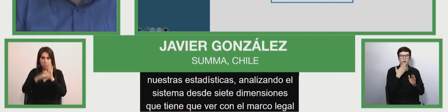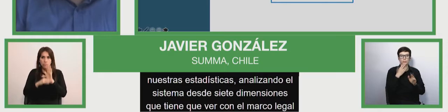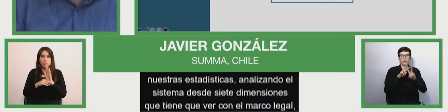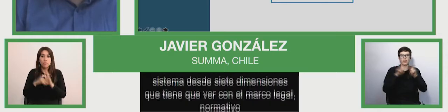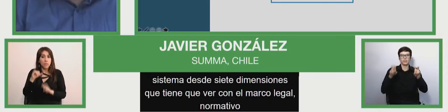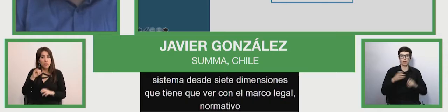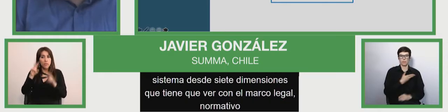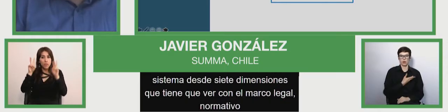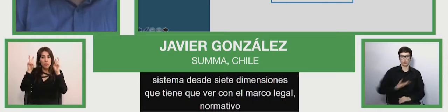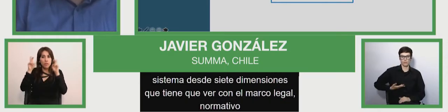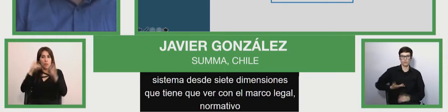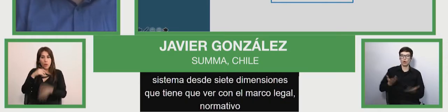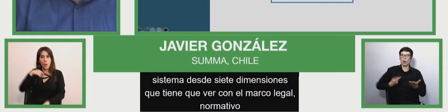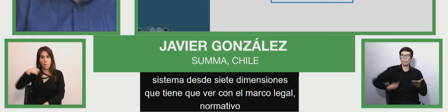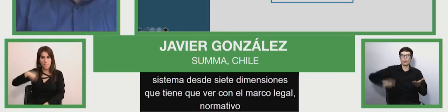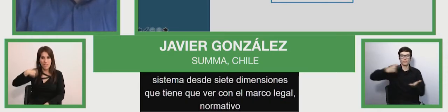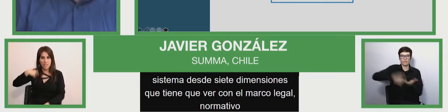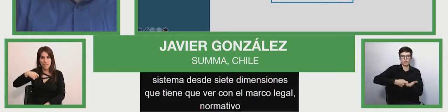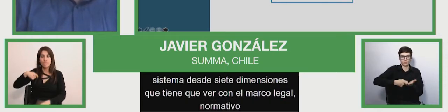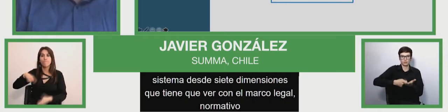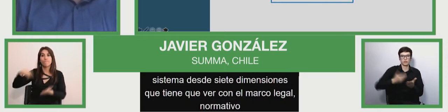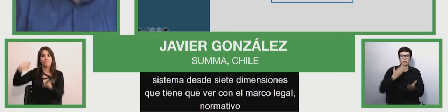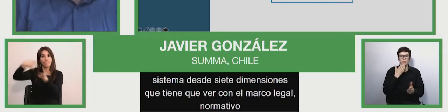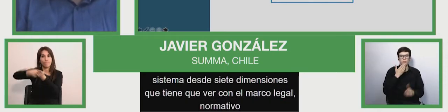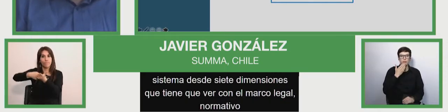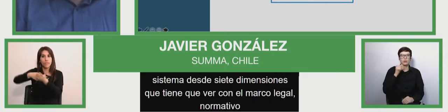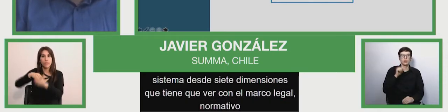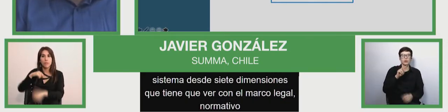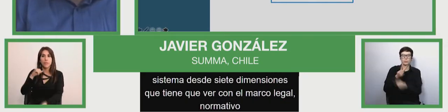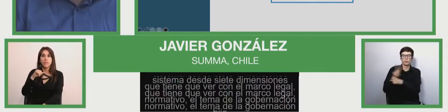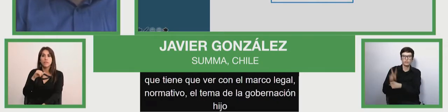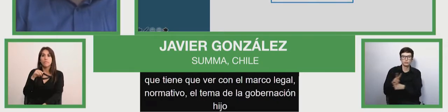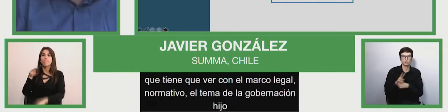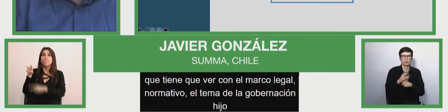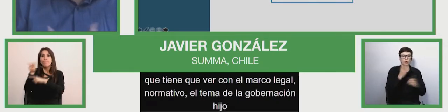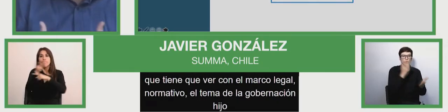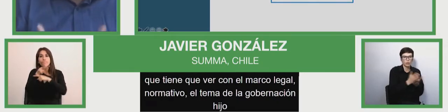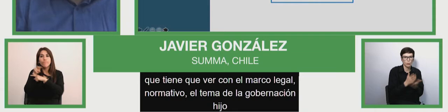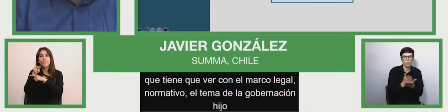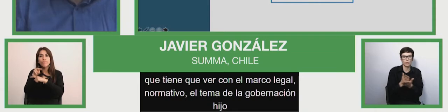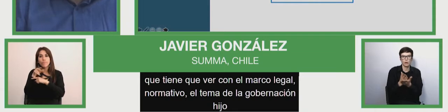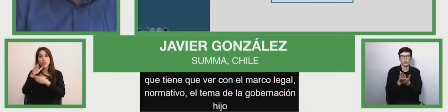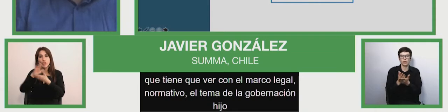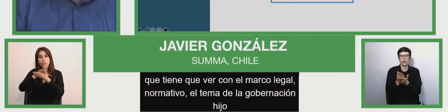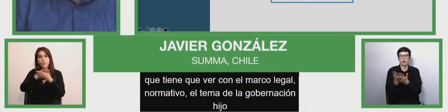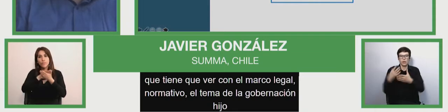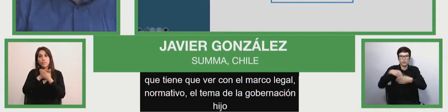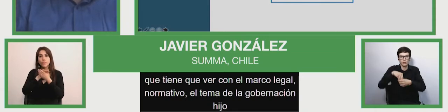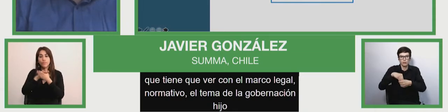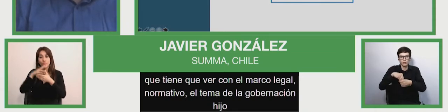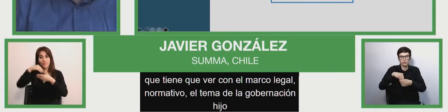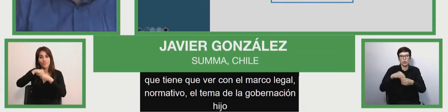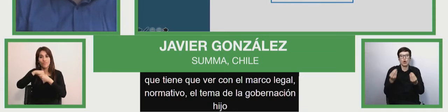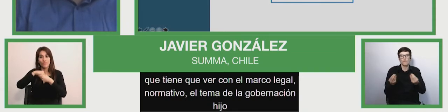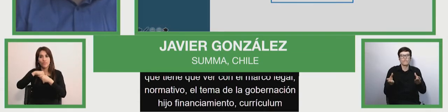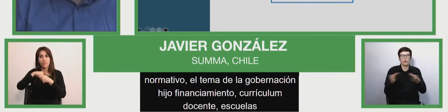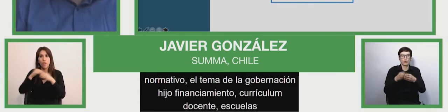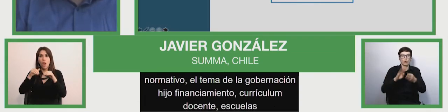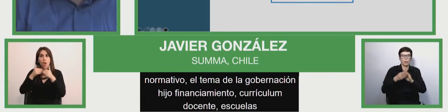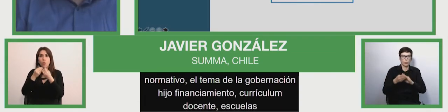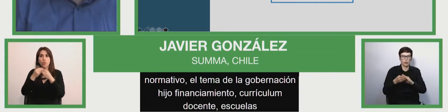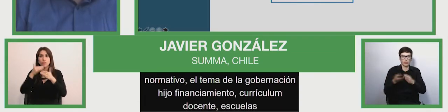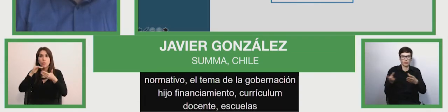gobernanza y financiamiento, currículum, docentes, escuelas, como, y también obviamente las comunidades que la